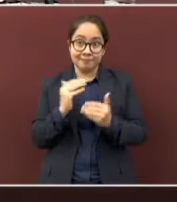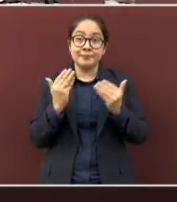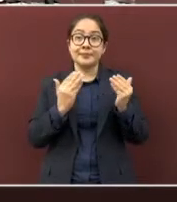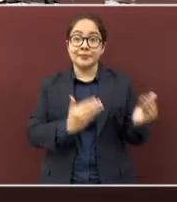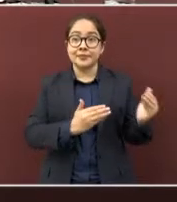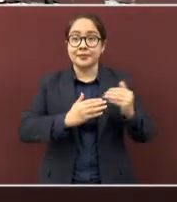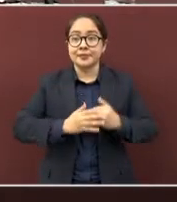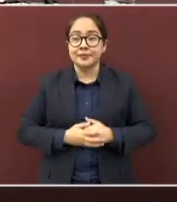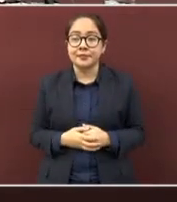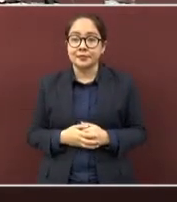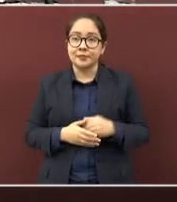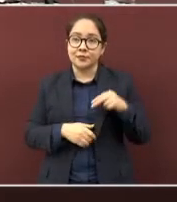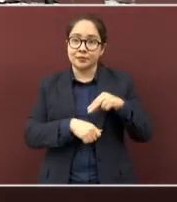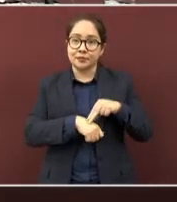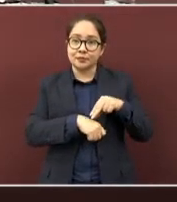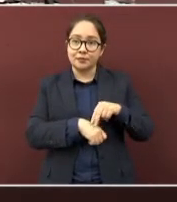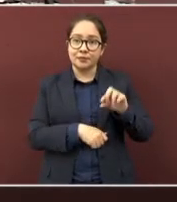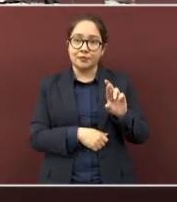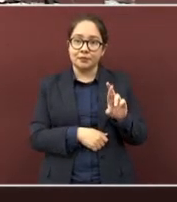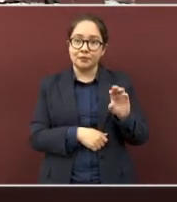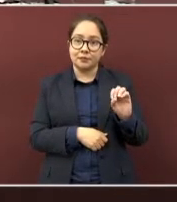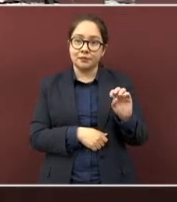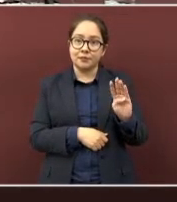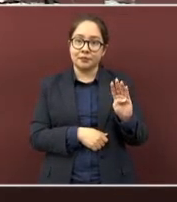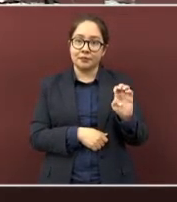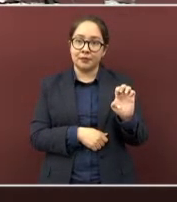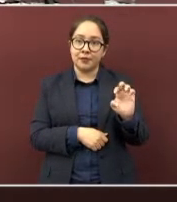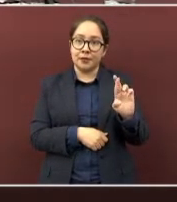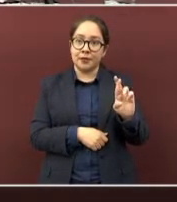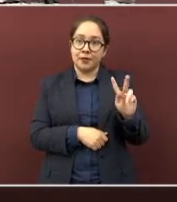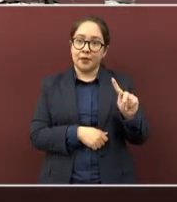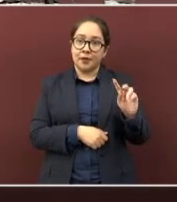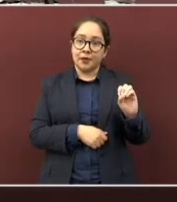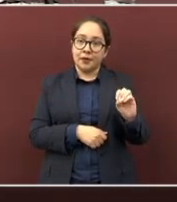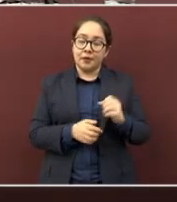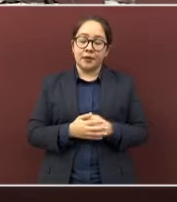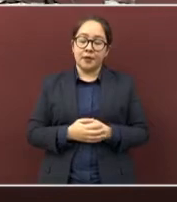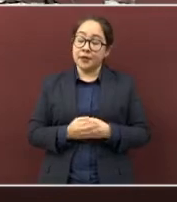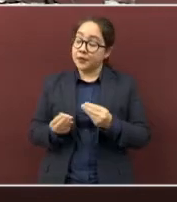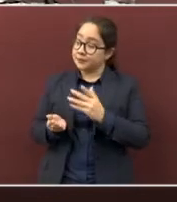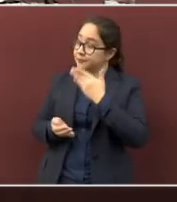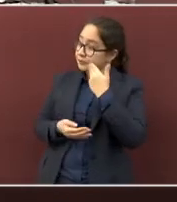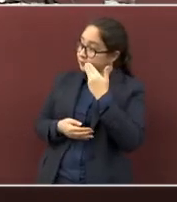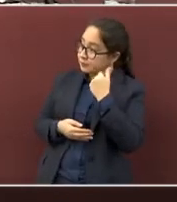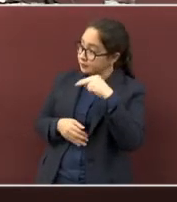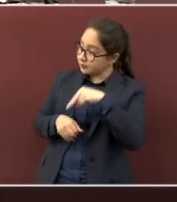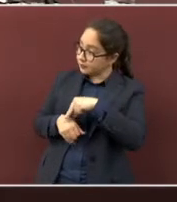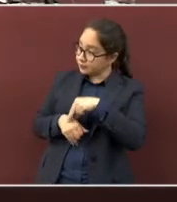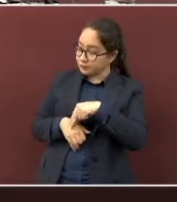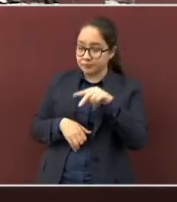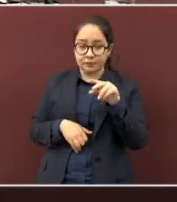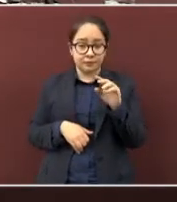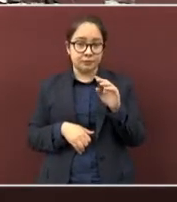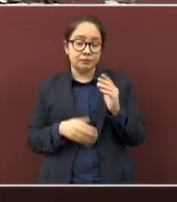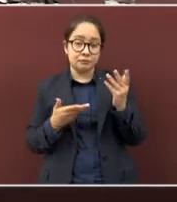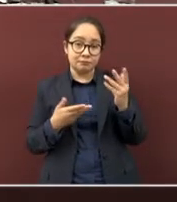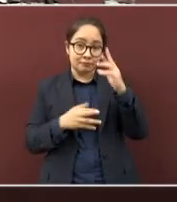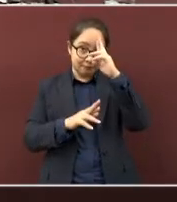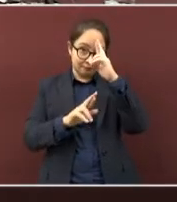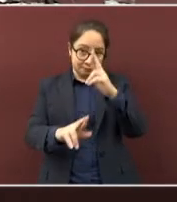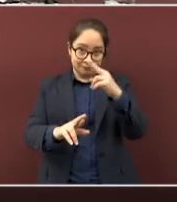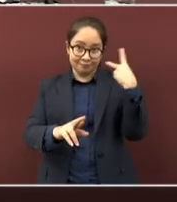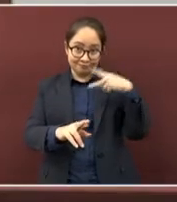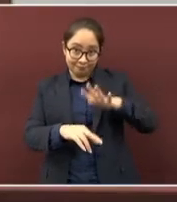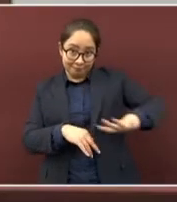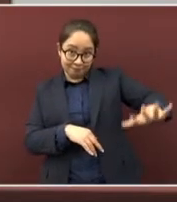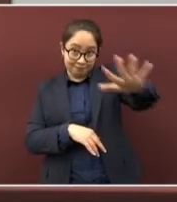voz al doctor Roberto Ramos Salor. Muy amable, doctor Bernstein. Respetable familia veracruzana, como